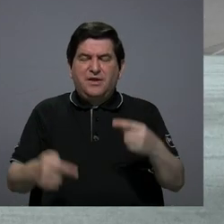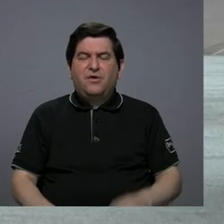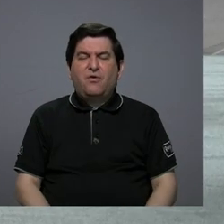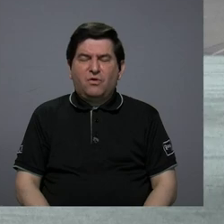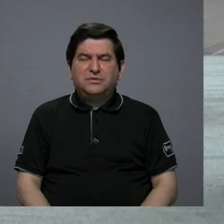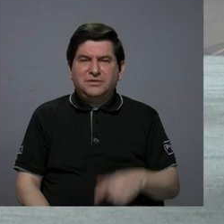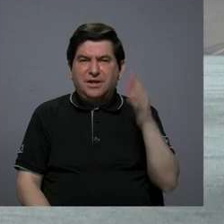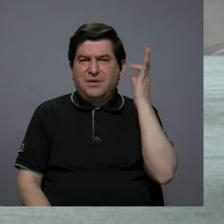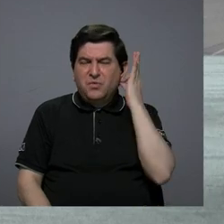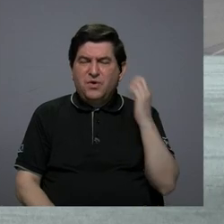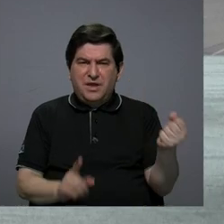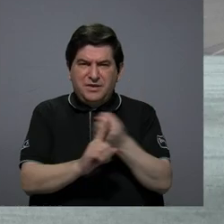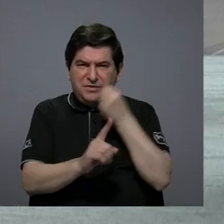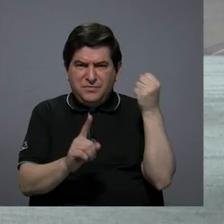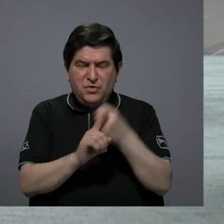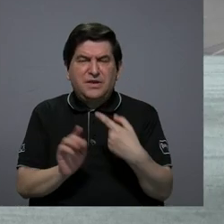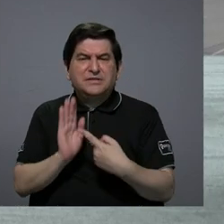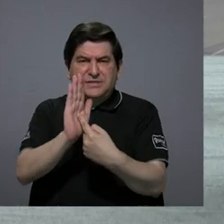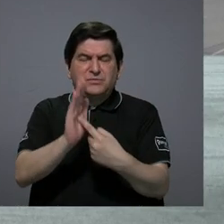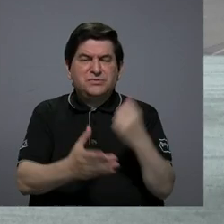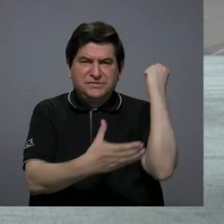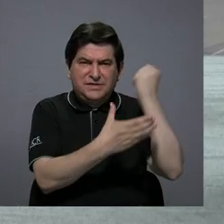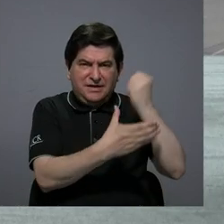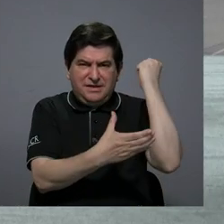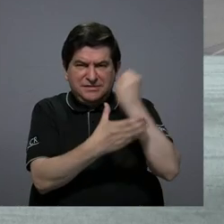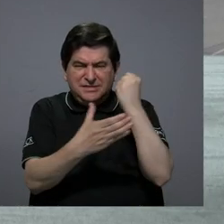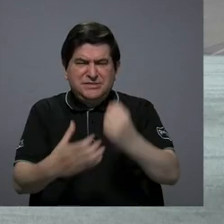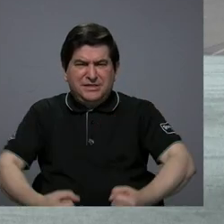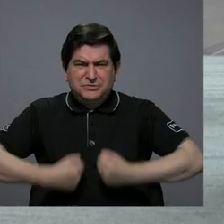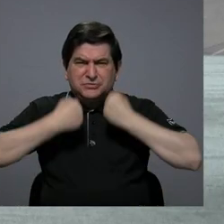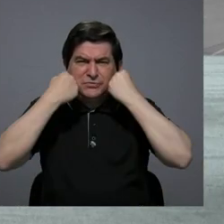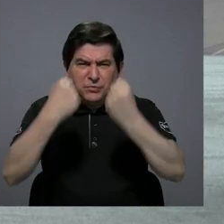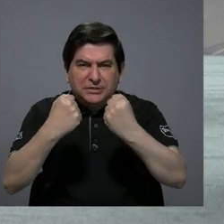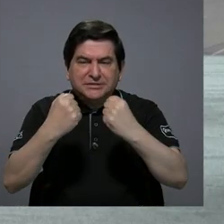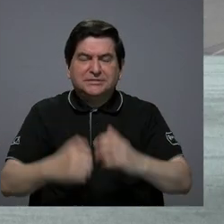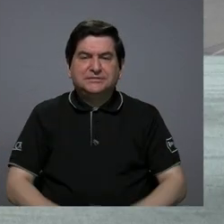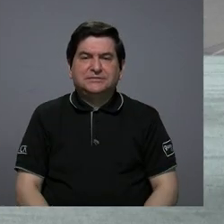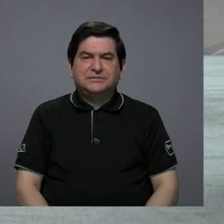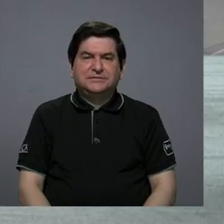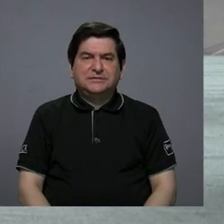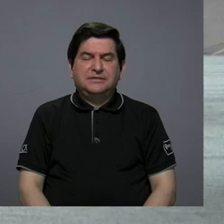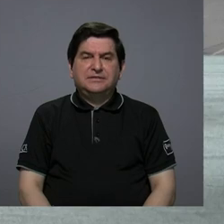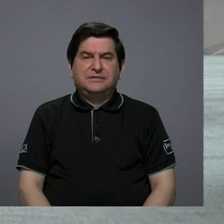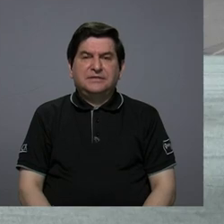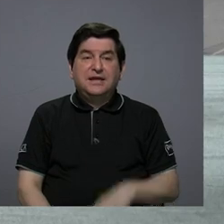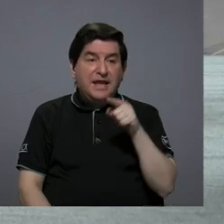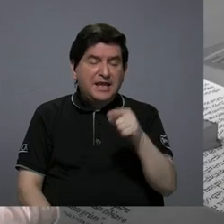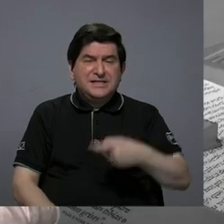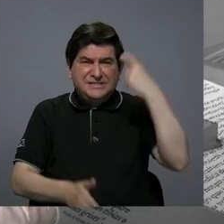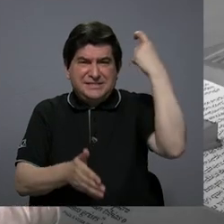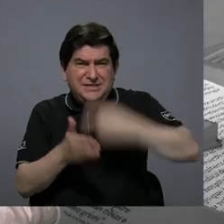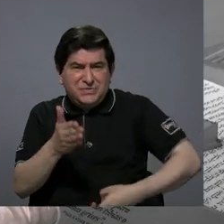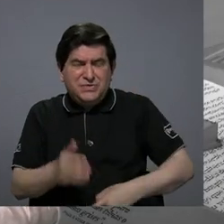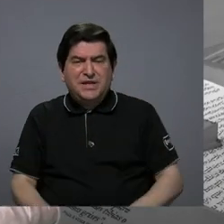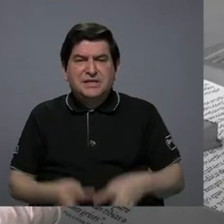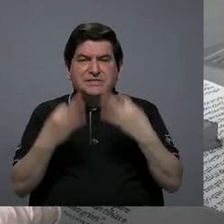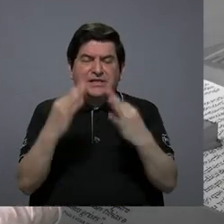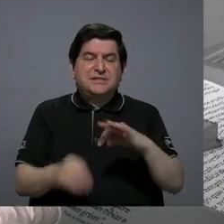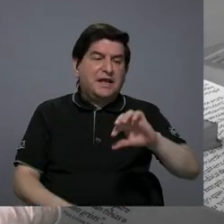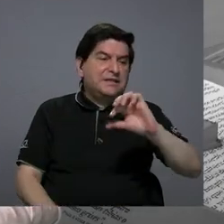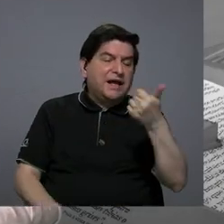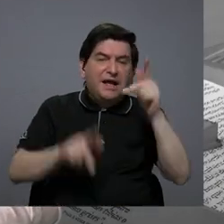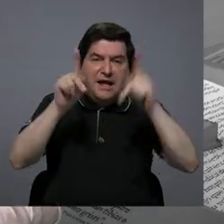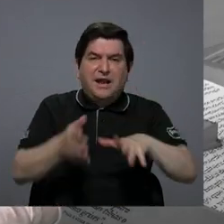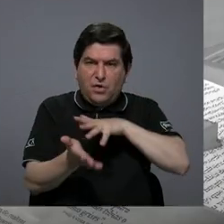mujeres en los feminicidios que vemos tan fuertes. O sea, lo que trata esa crueldad es de aniquilar al